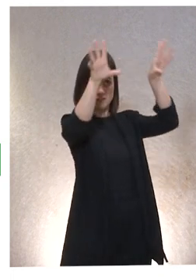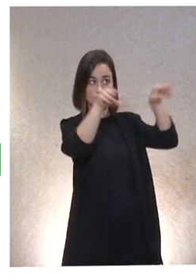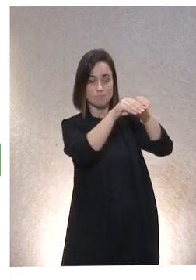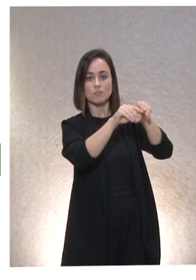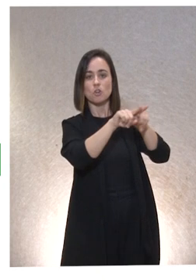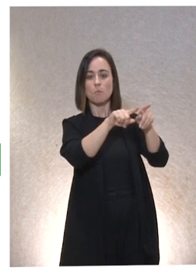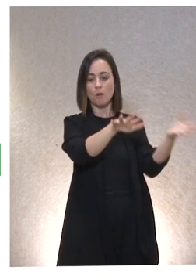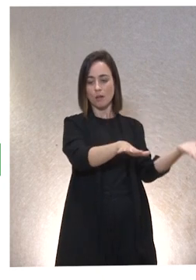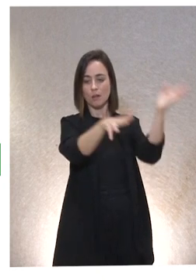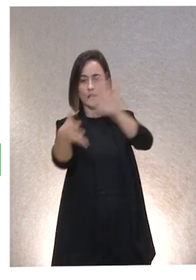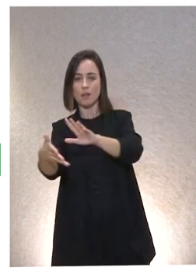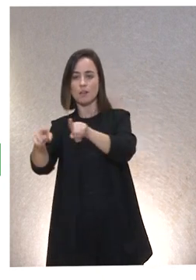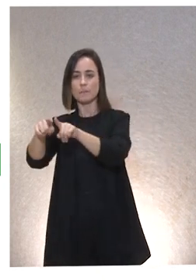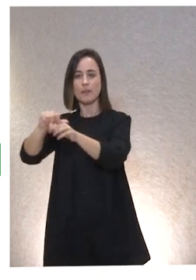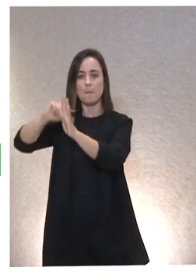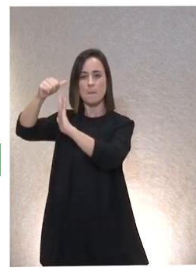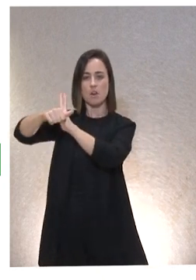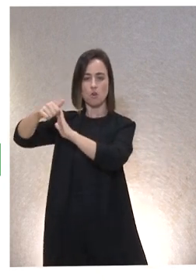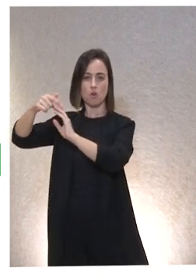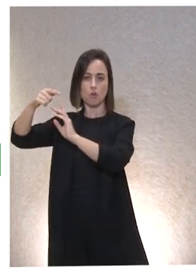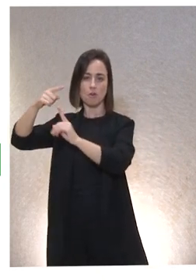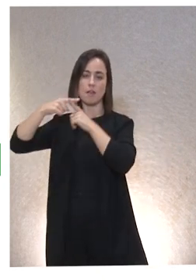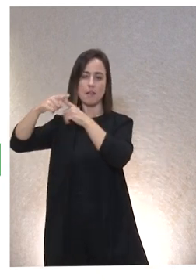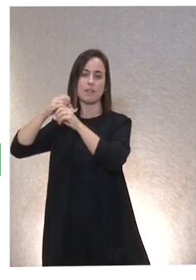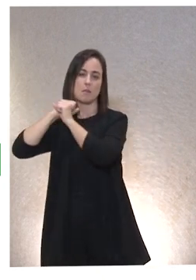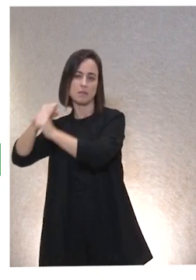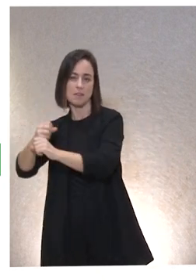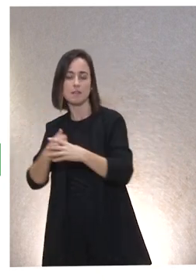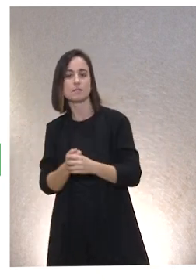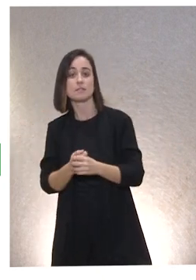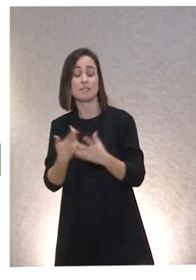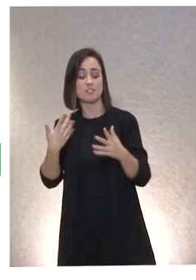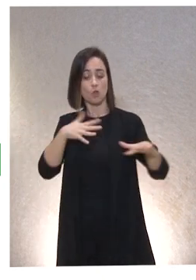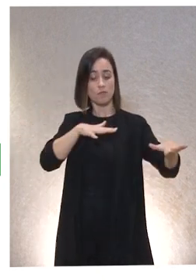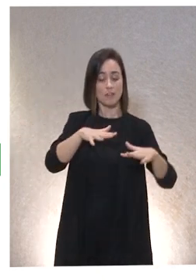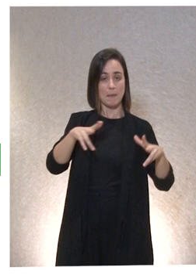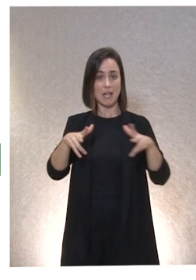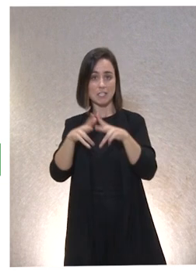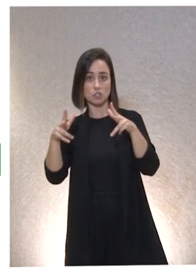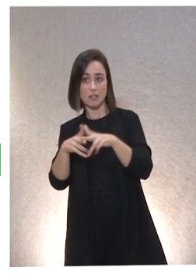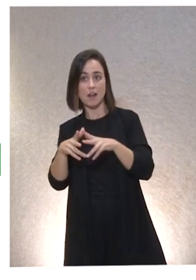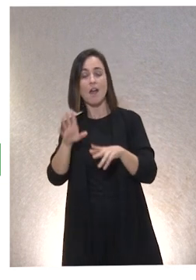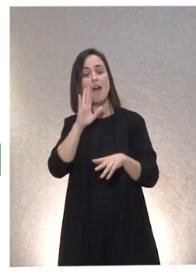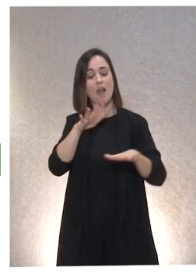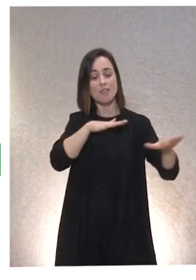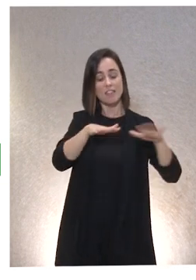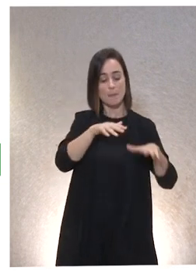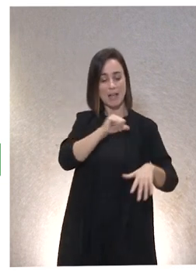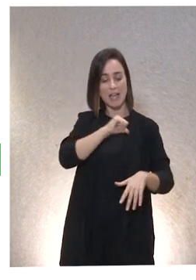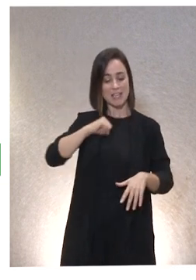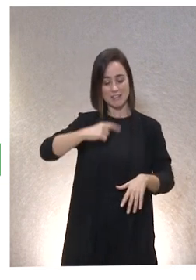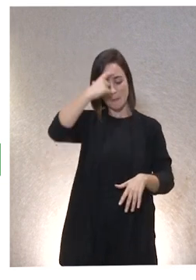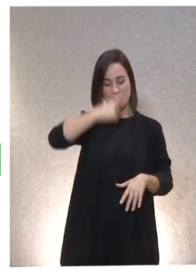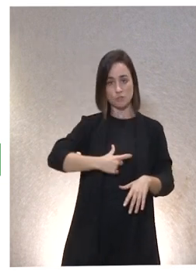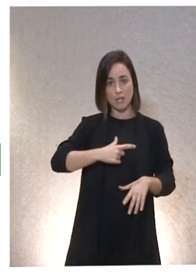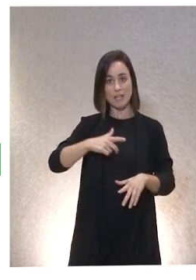Estas conductas se dan en dinámicas interpersonales y dinámicas sociales. Las dinámicas interpersonales las tenemos muy presentes. Las